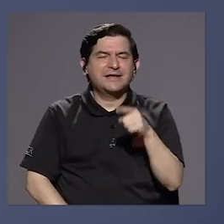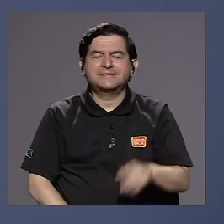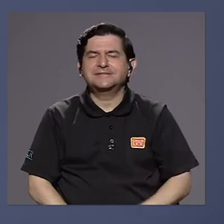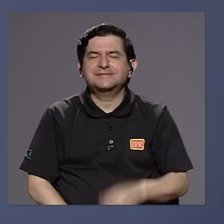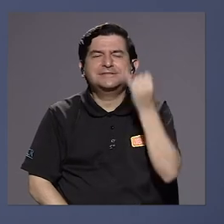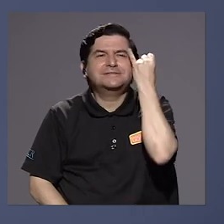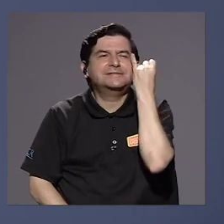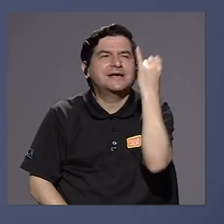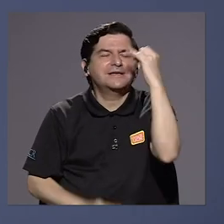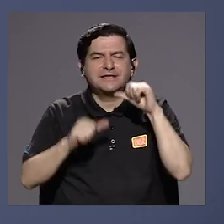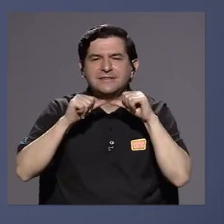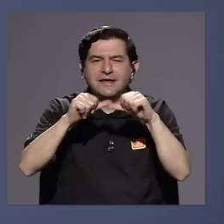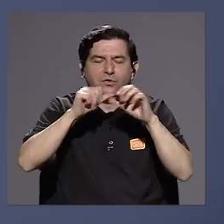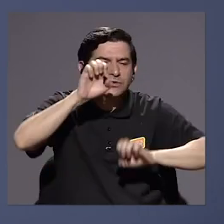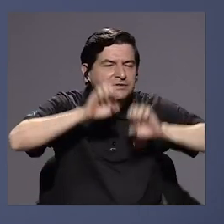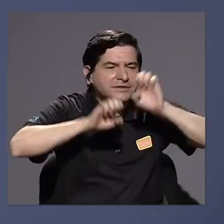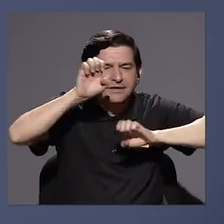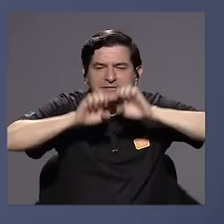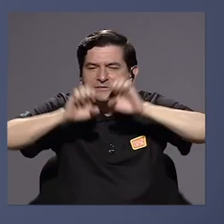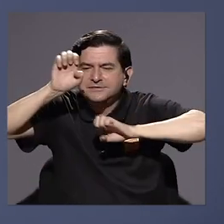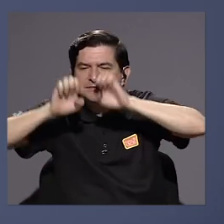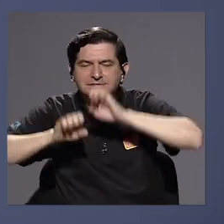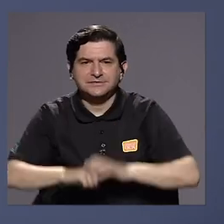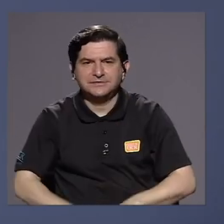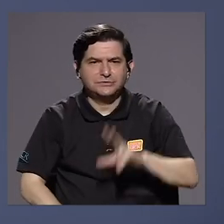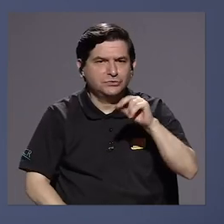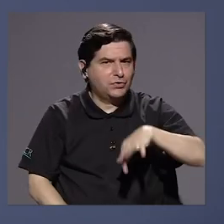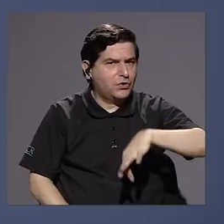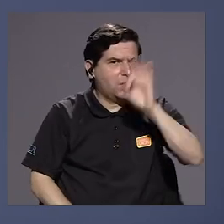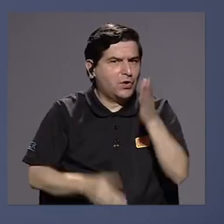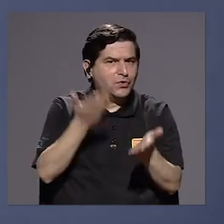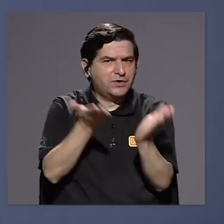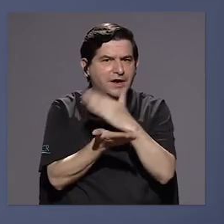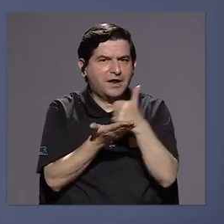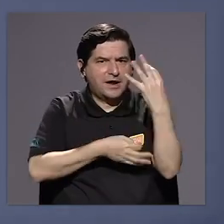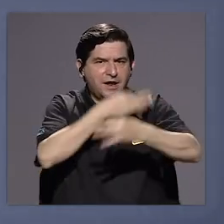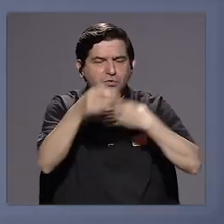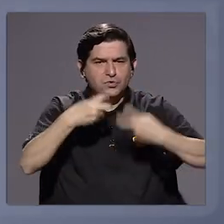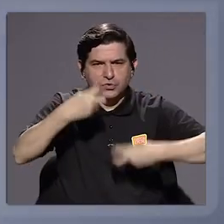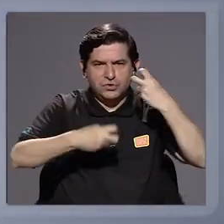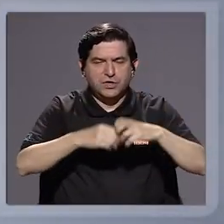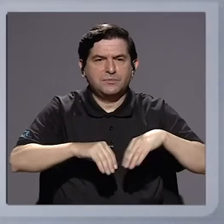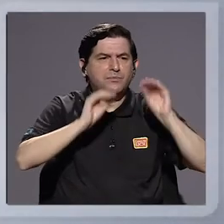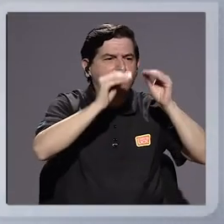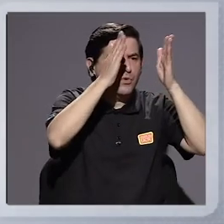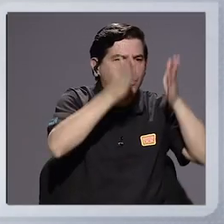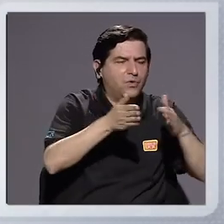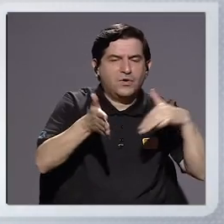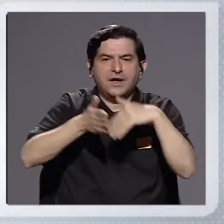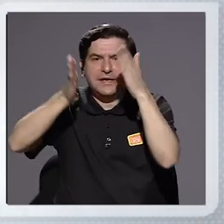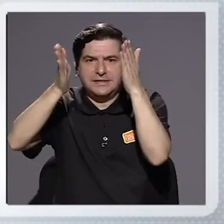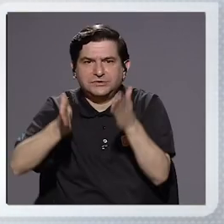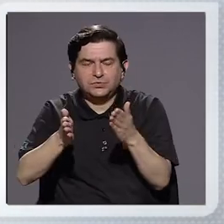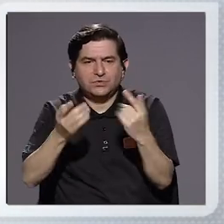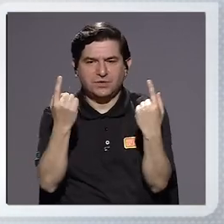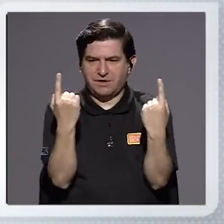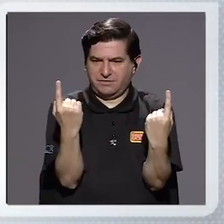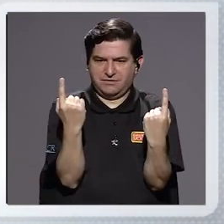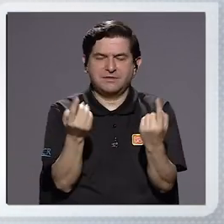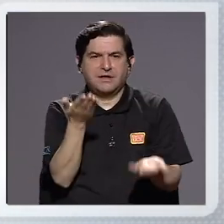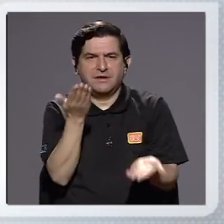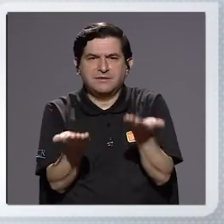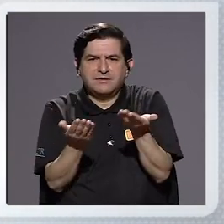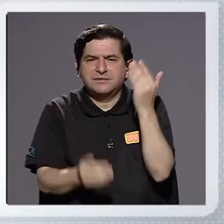Esa intencionalidad constante de la evaluación, ¿no se ha encontrado ustedes algún tipo de conflicto entre docente y estudiante que les